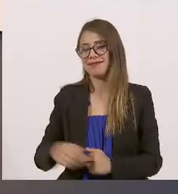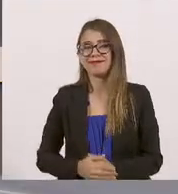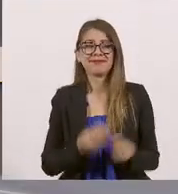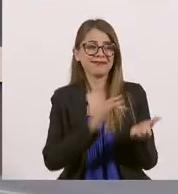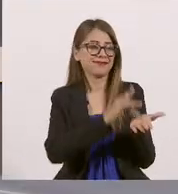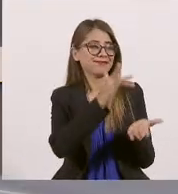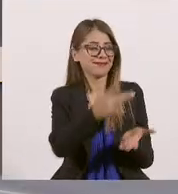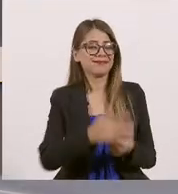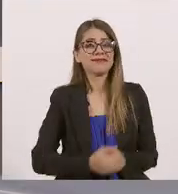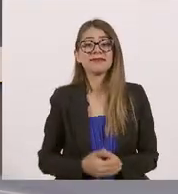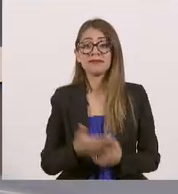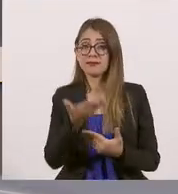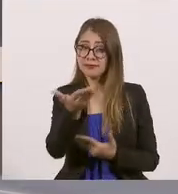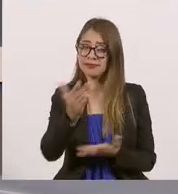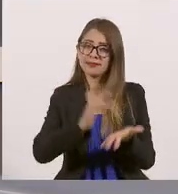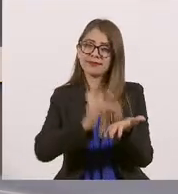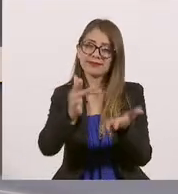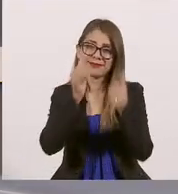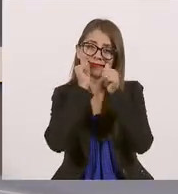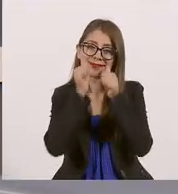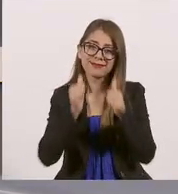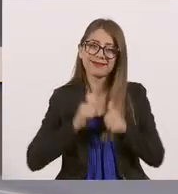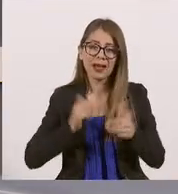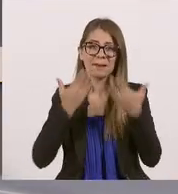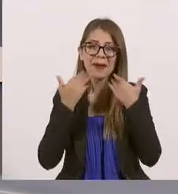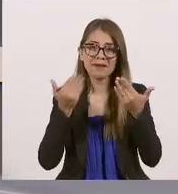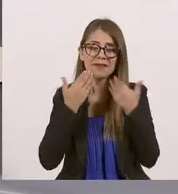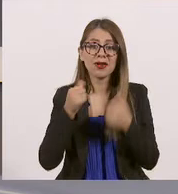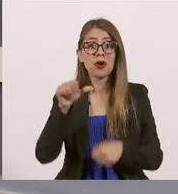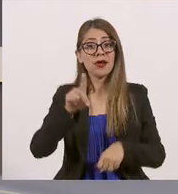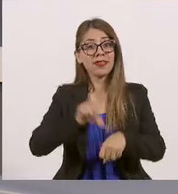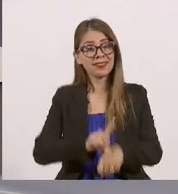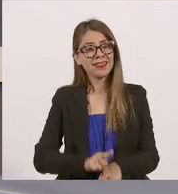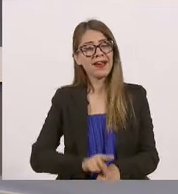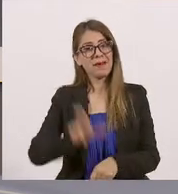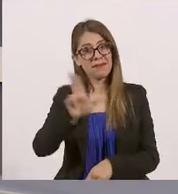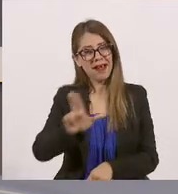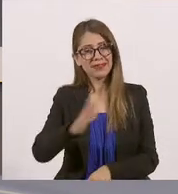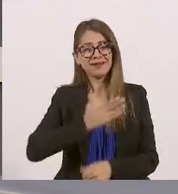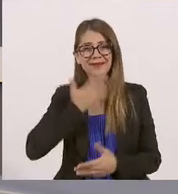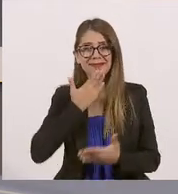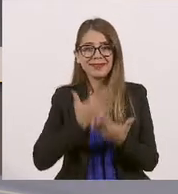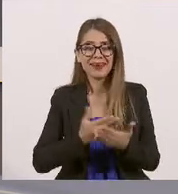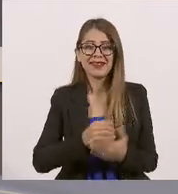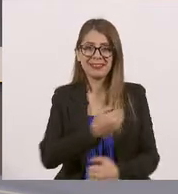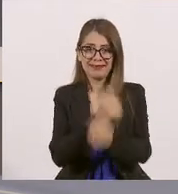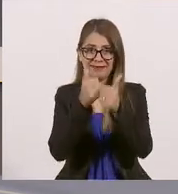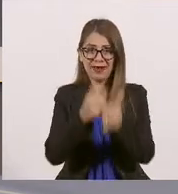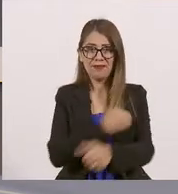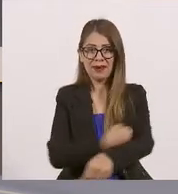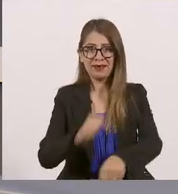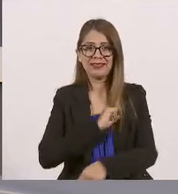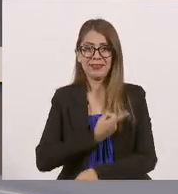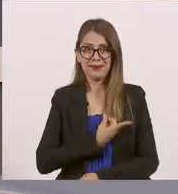Gracias a usted y también a usted por el favor de su atención, que tenga un excelente martes, lo dejamos con familia y salud.